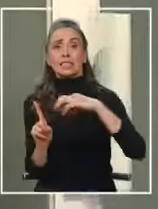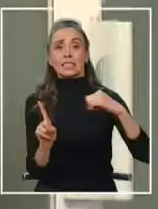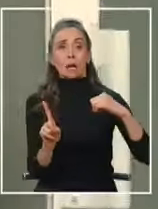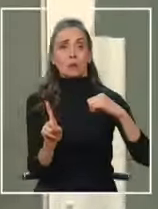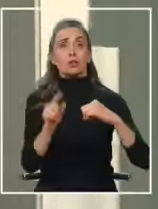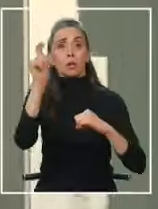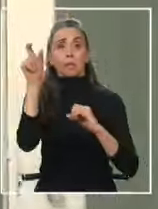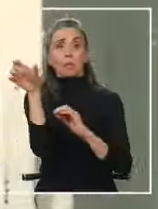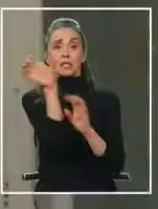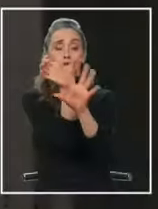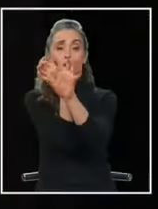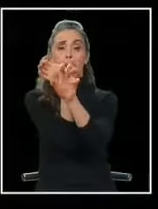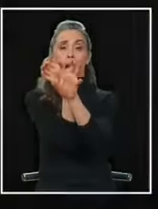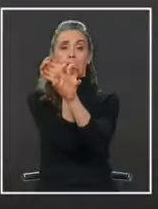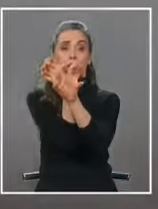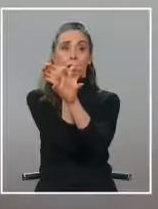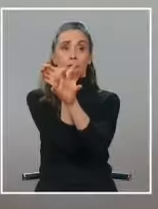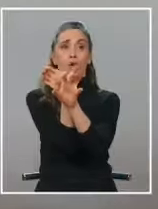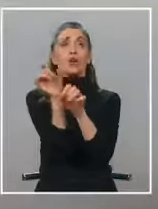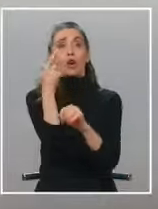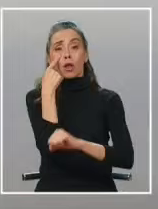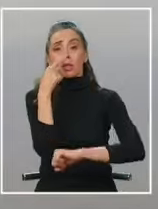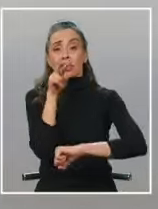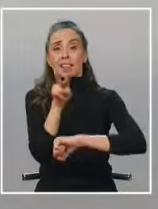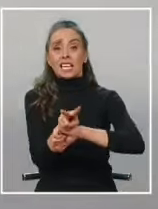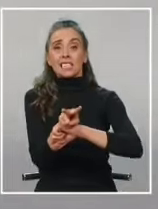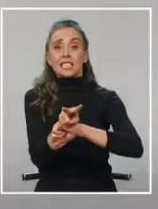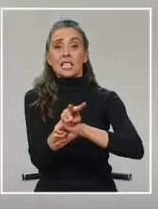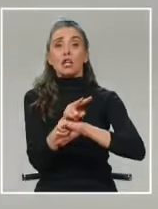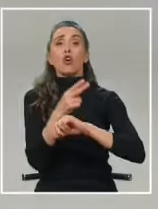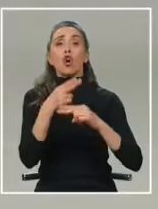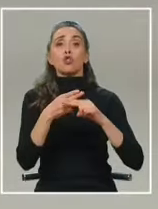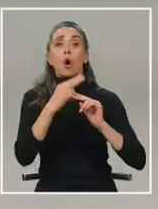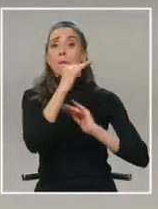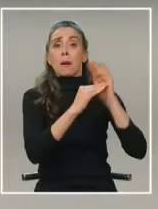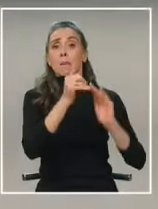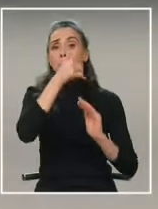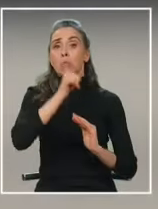La persona que grabó el video es ahora testigo protegido.